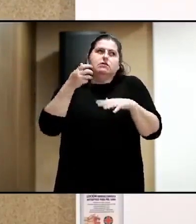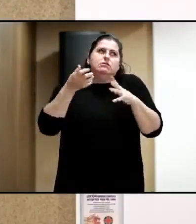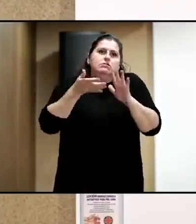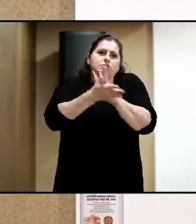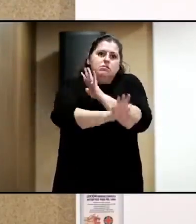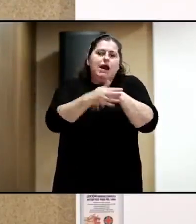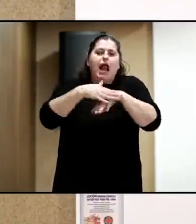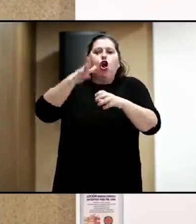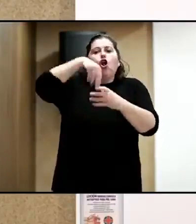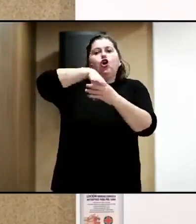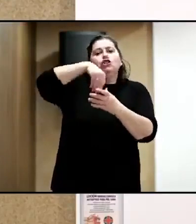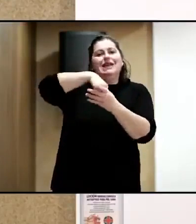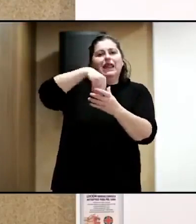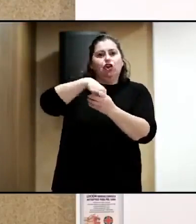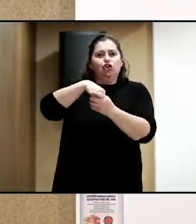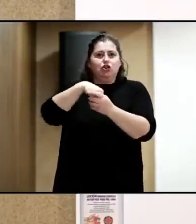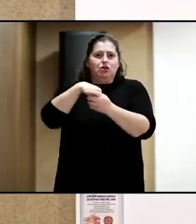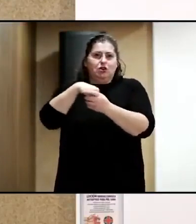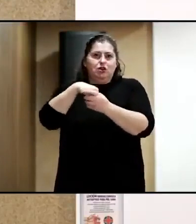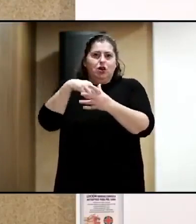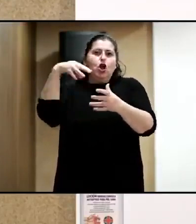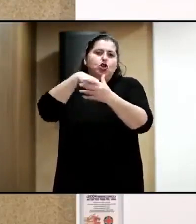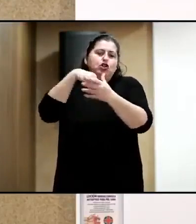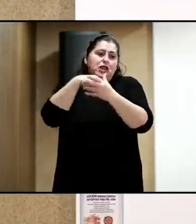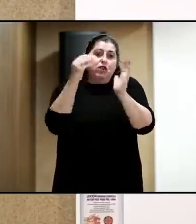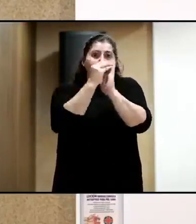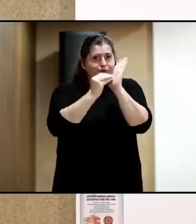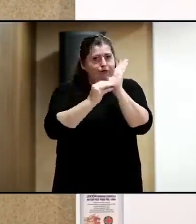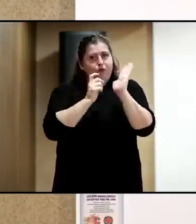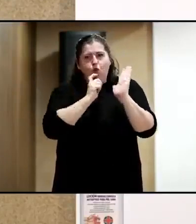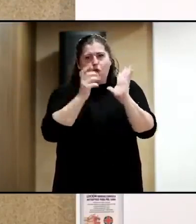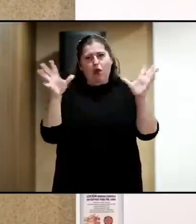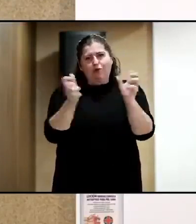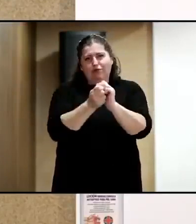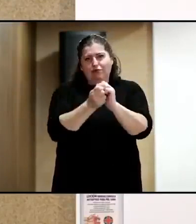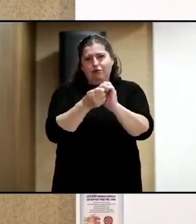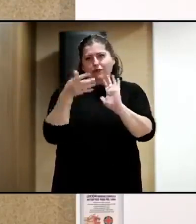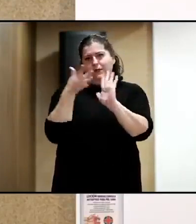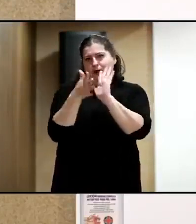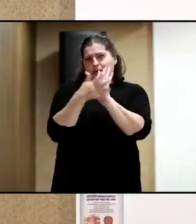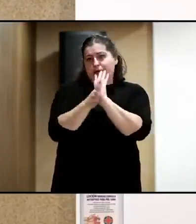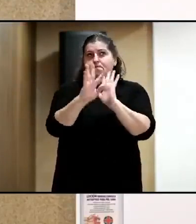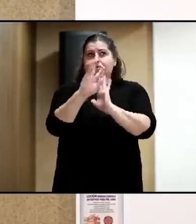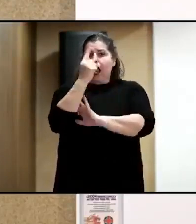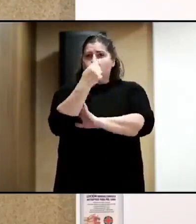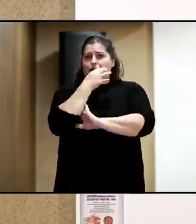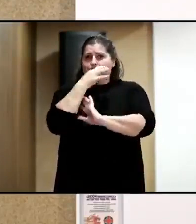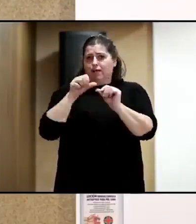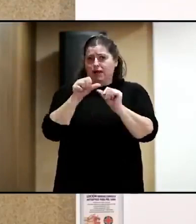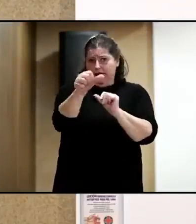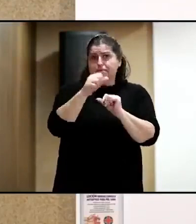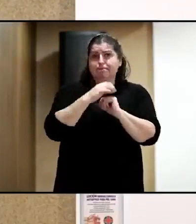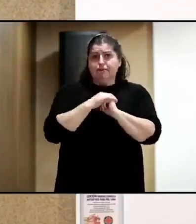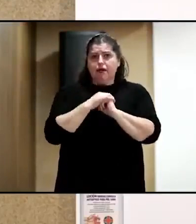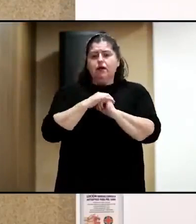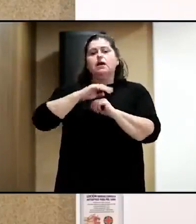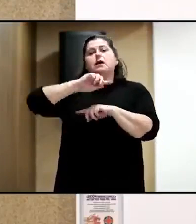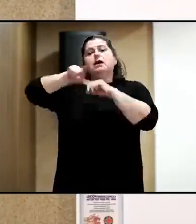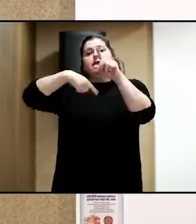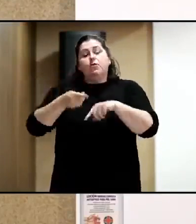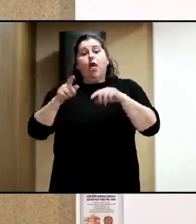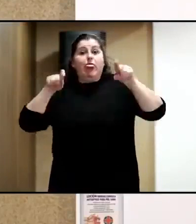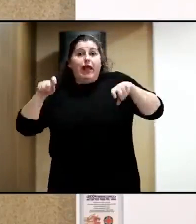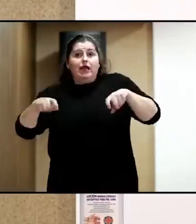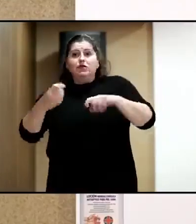de todo el contenido que incluye, ¿no? Entonces, eso será a partir de la una. Luego haremos un descanso para el